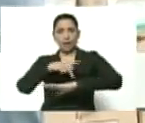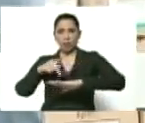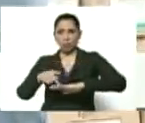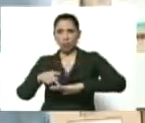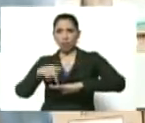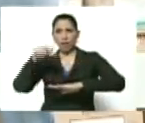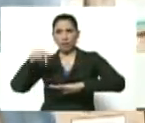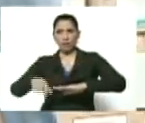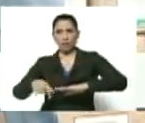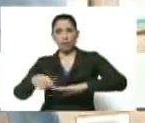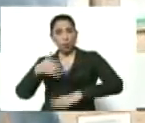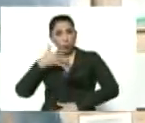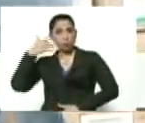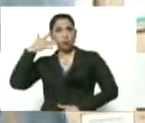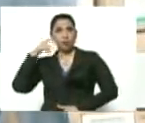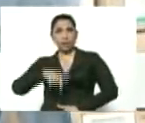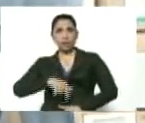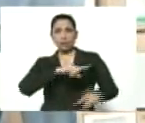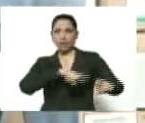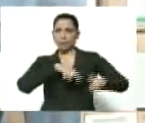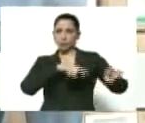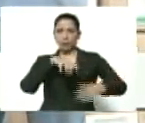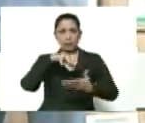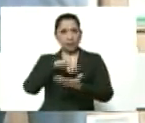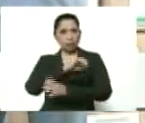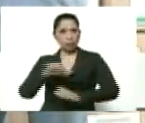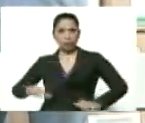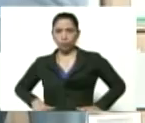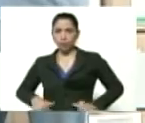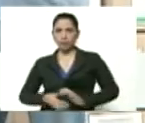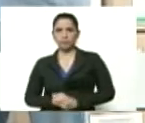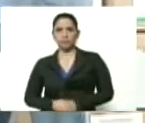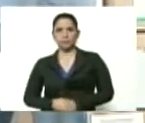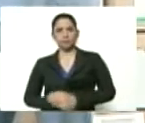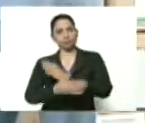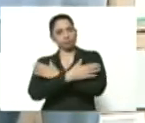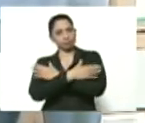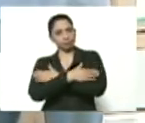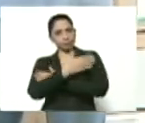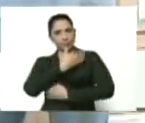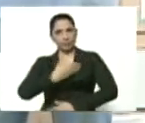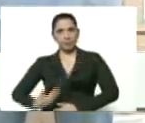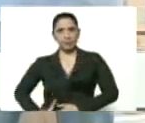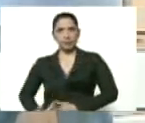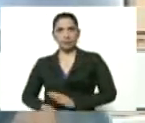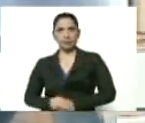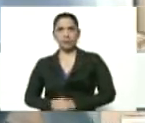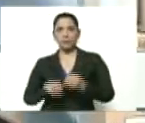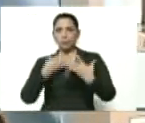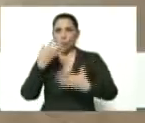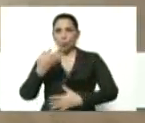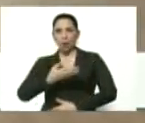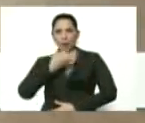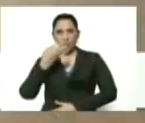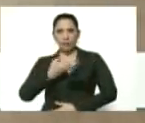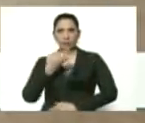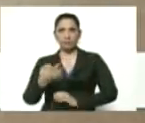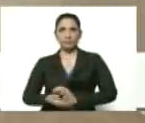con mucho orgullo, a los campesinos del Estado portuguesa. Le damos un abrazo, presidente. Allá hay... Buenas tardes, presidente.